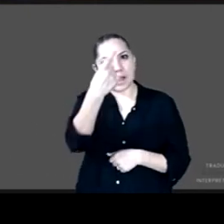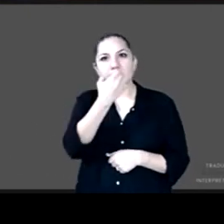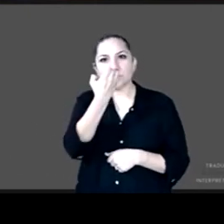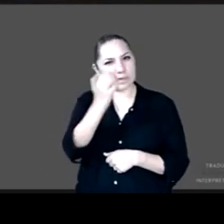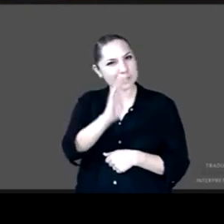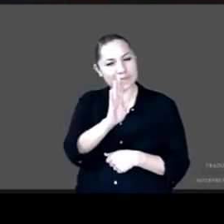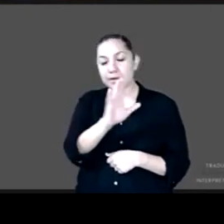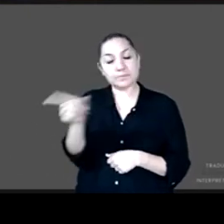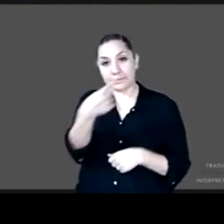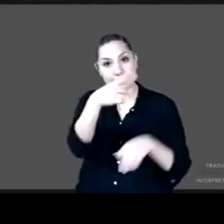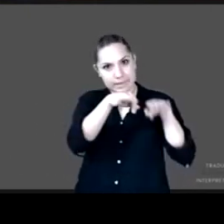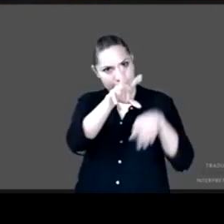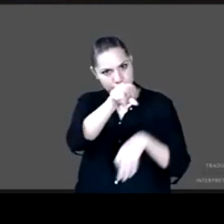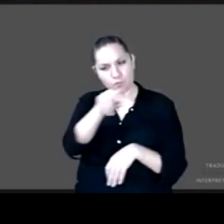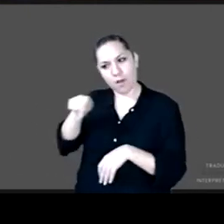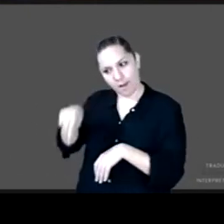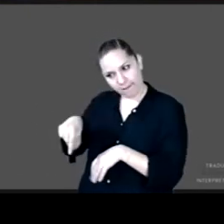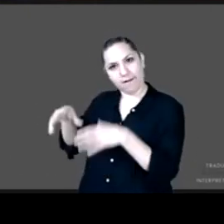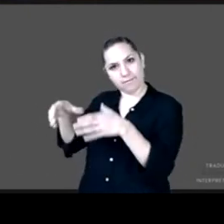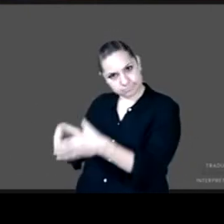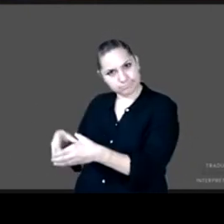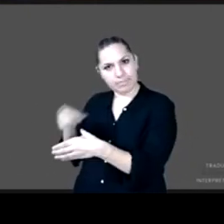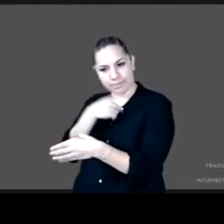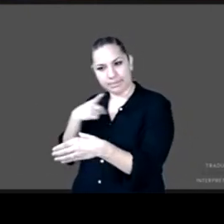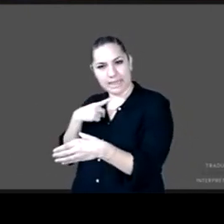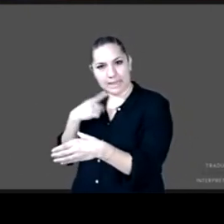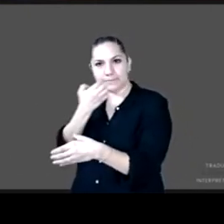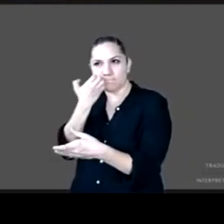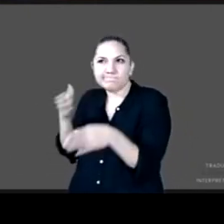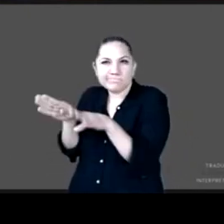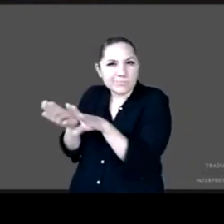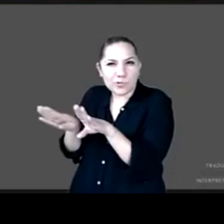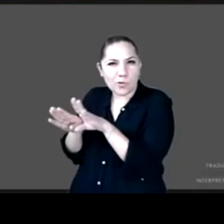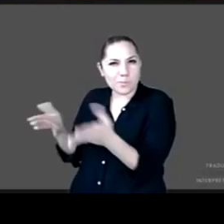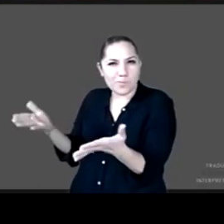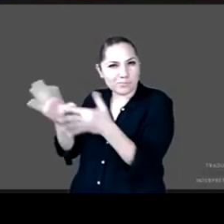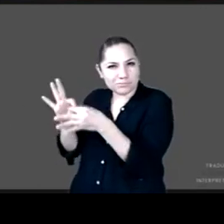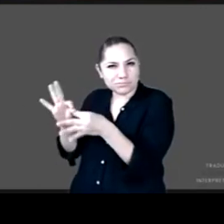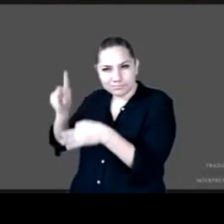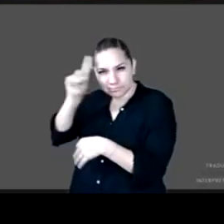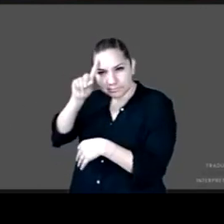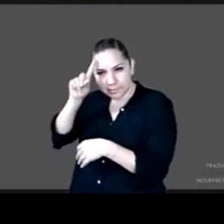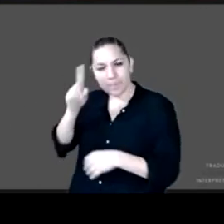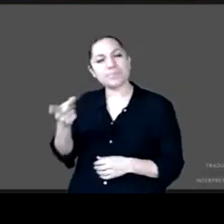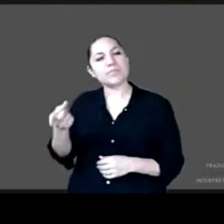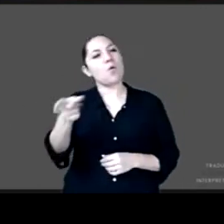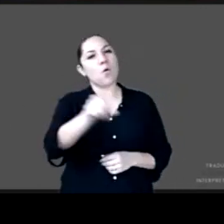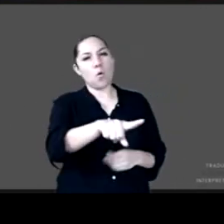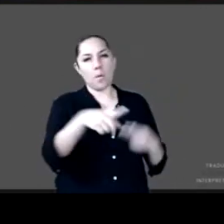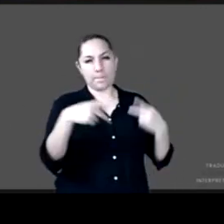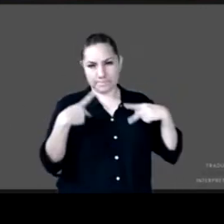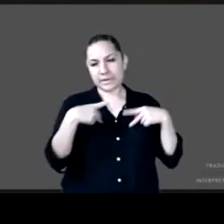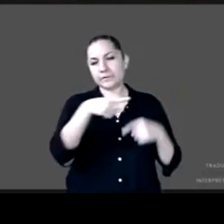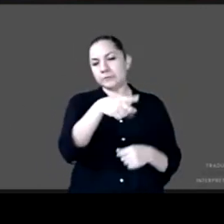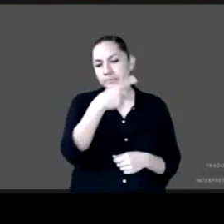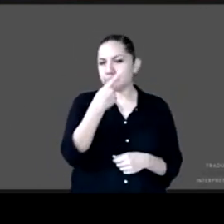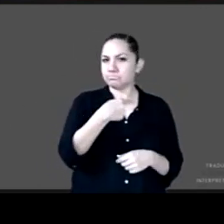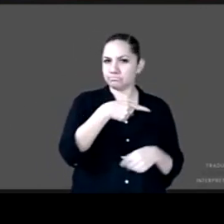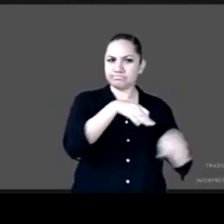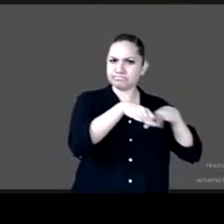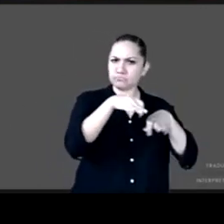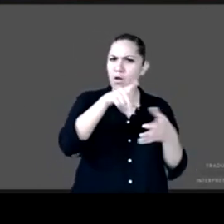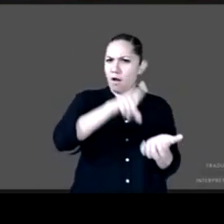Marisabel López Ramírez dice que ha estado en distintas escuelas y que en varias de ellas